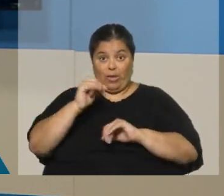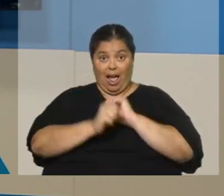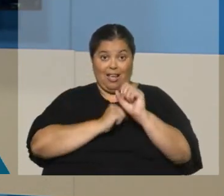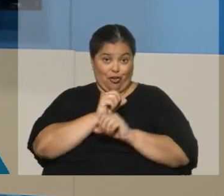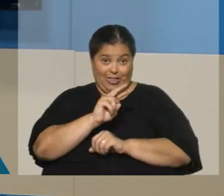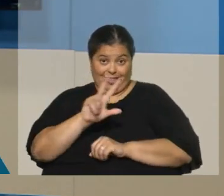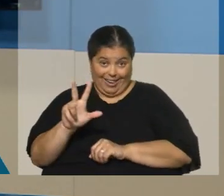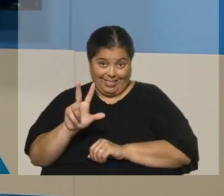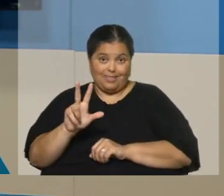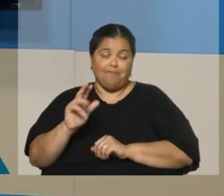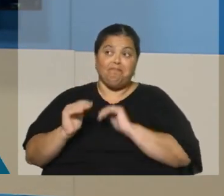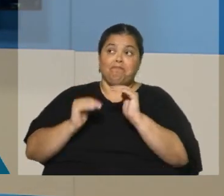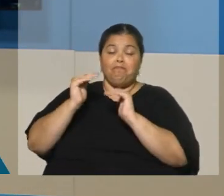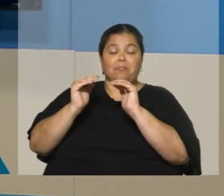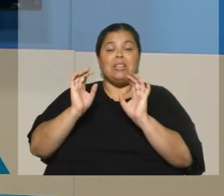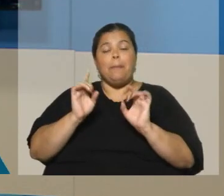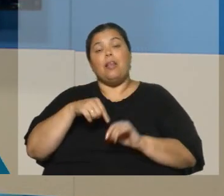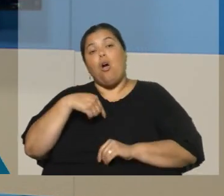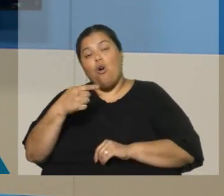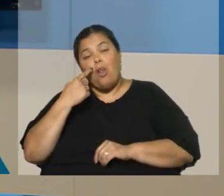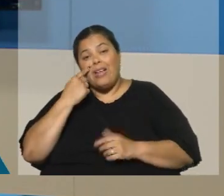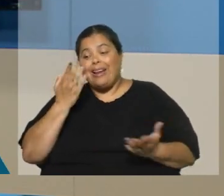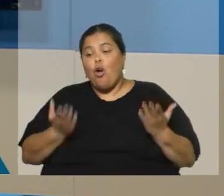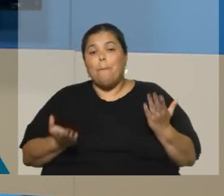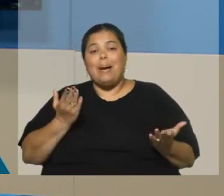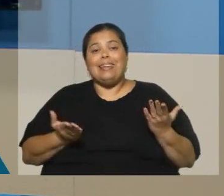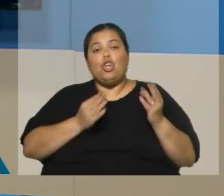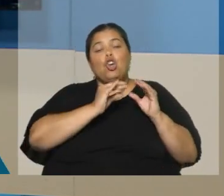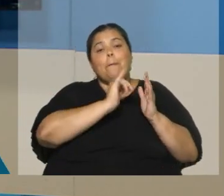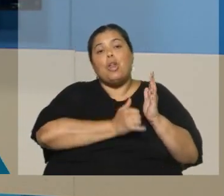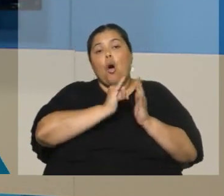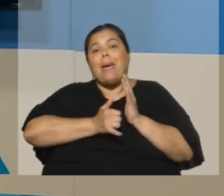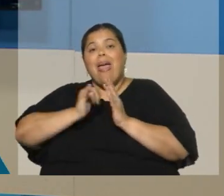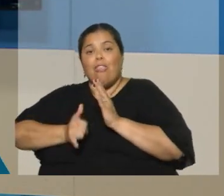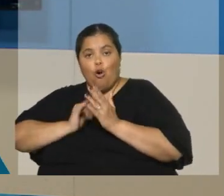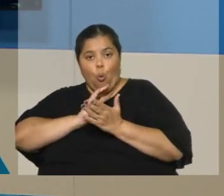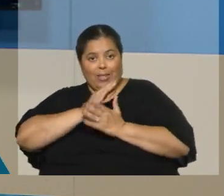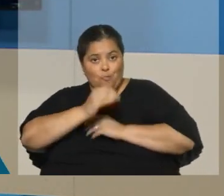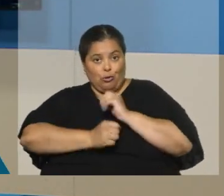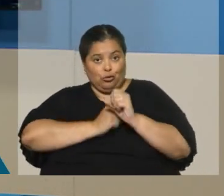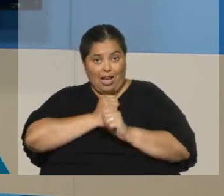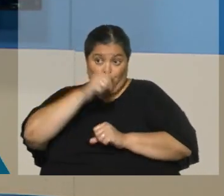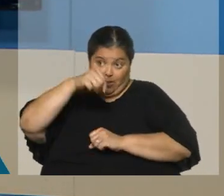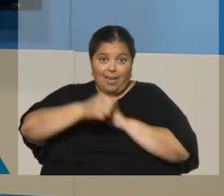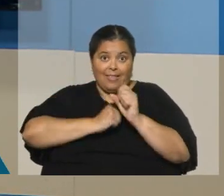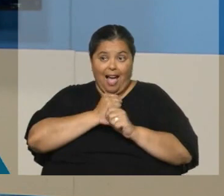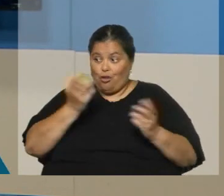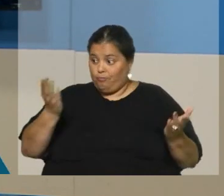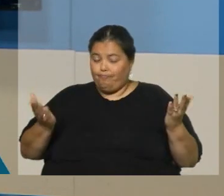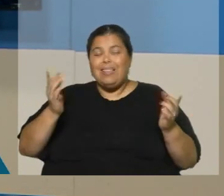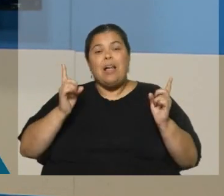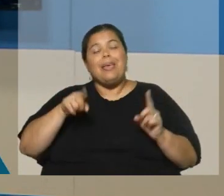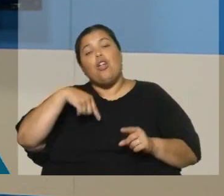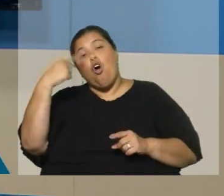punta a punta y también haremos la comparación de los promedios de los últimos años y de este. Y un dato más de esa